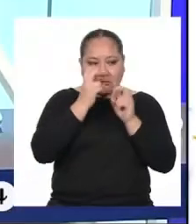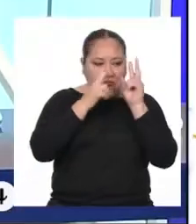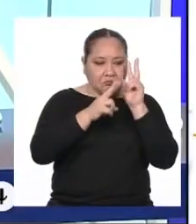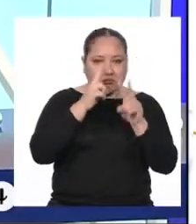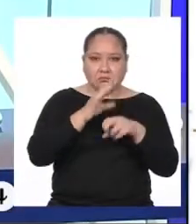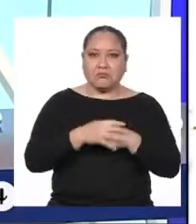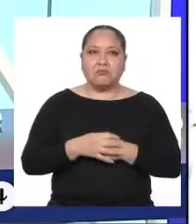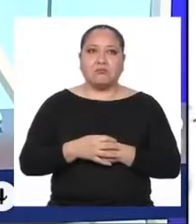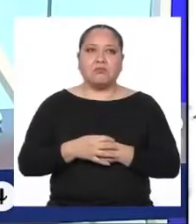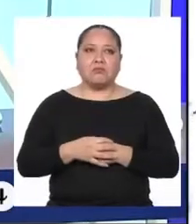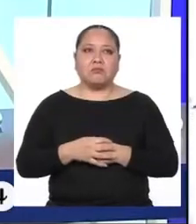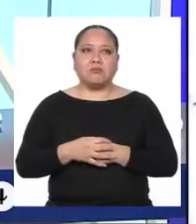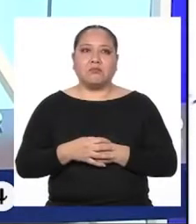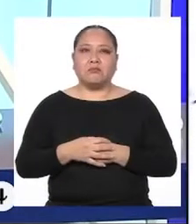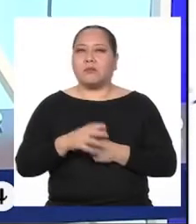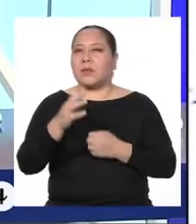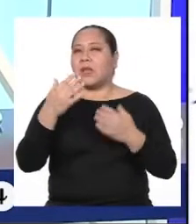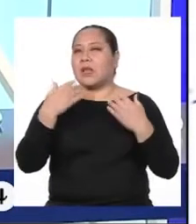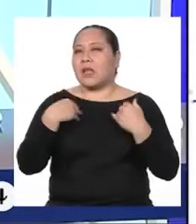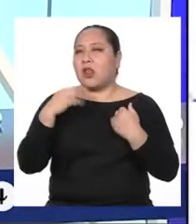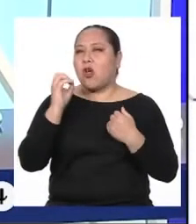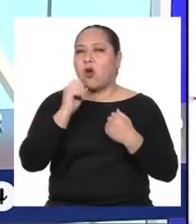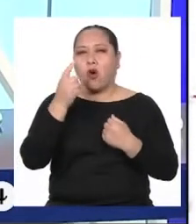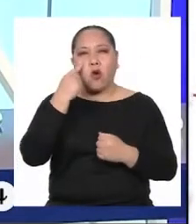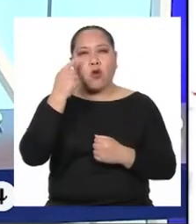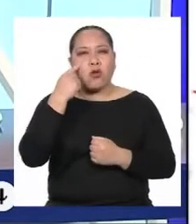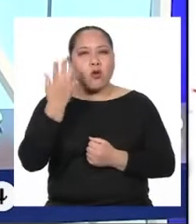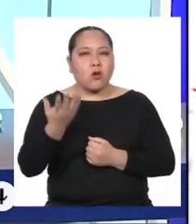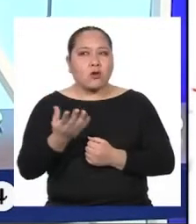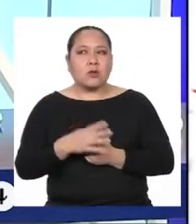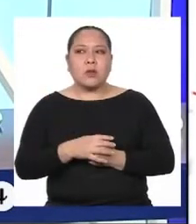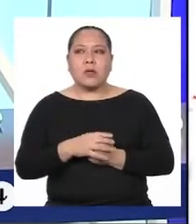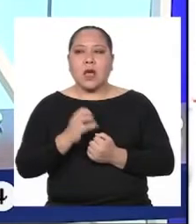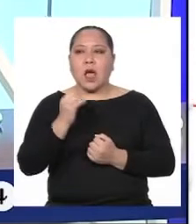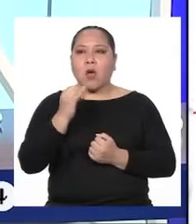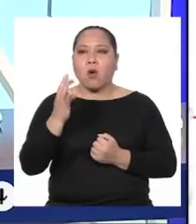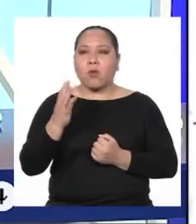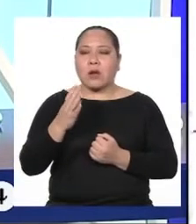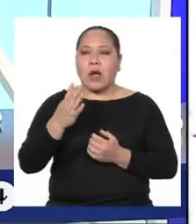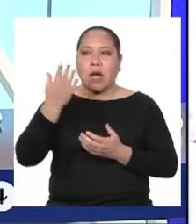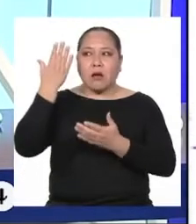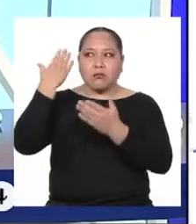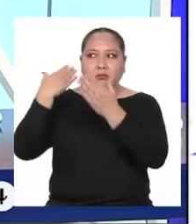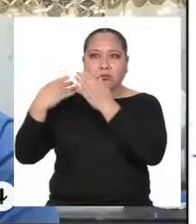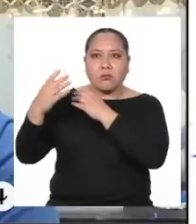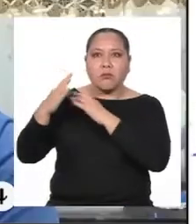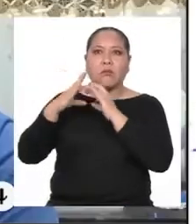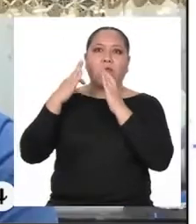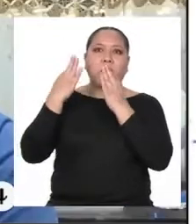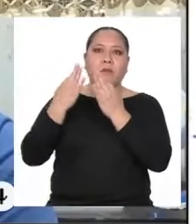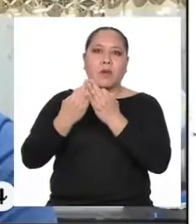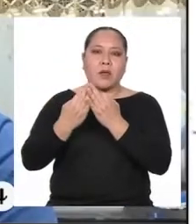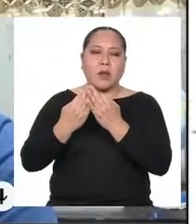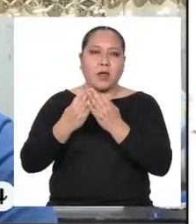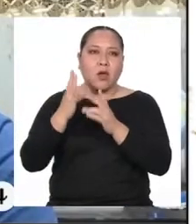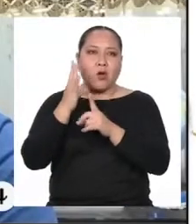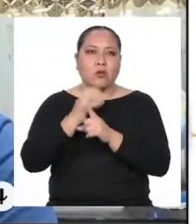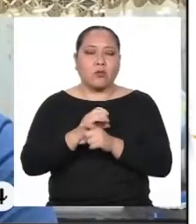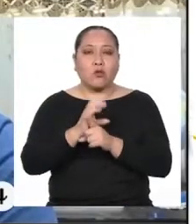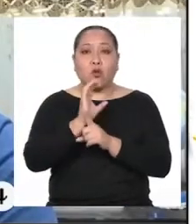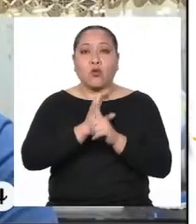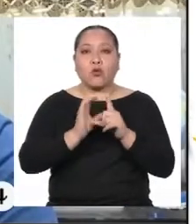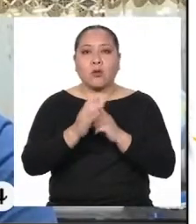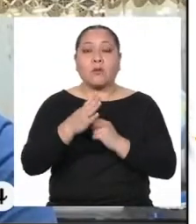¿Tienen o conocen de cerca alguna ascendencia cultural particular? Mi abuela materna